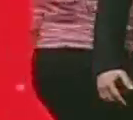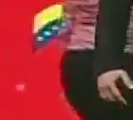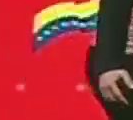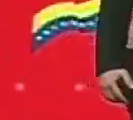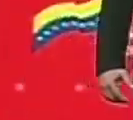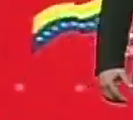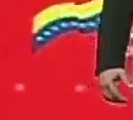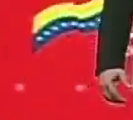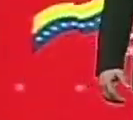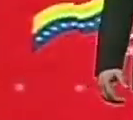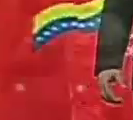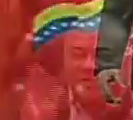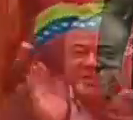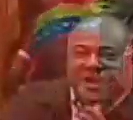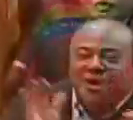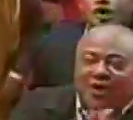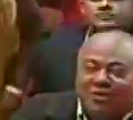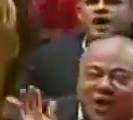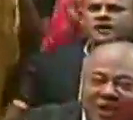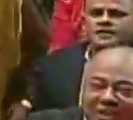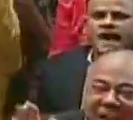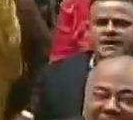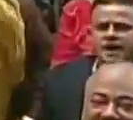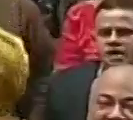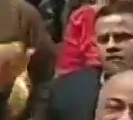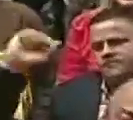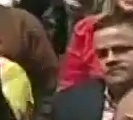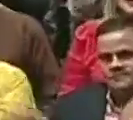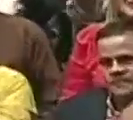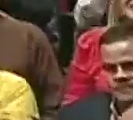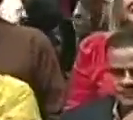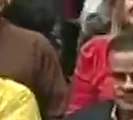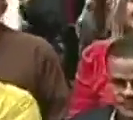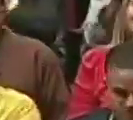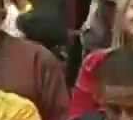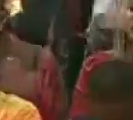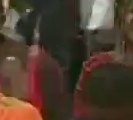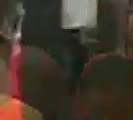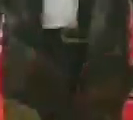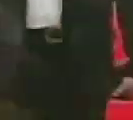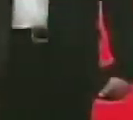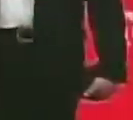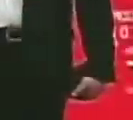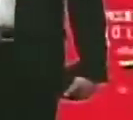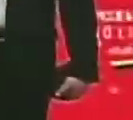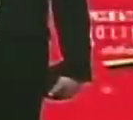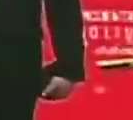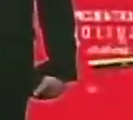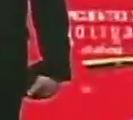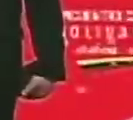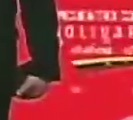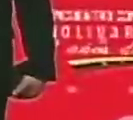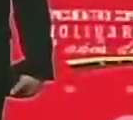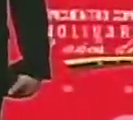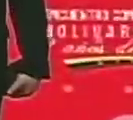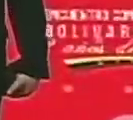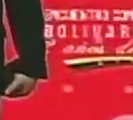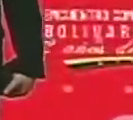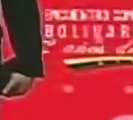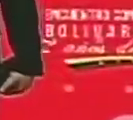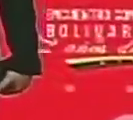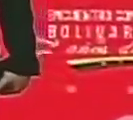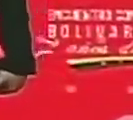constitucional de la República Bolivariana de Venezuela, Nicolás Maduro, llega para sostener una reunión de trabajo y celebrar el segundo